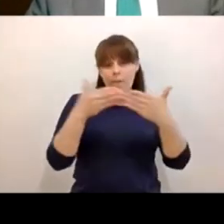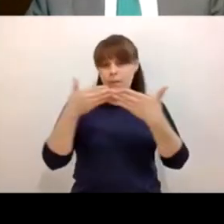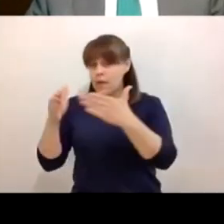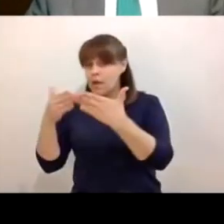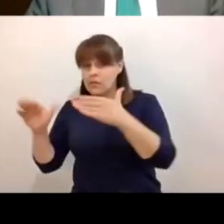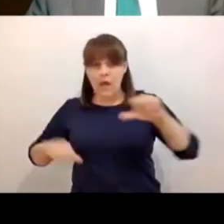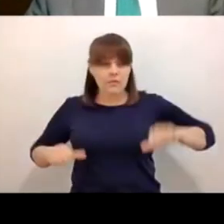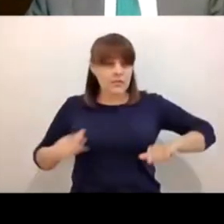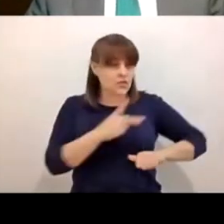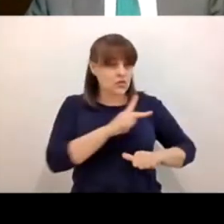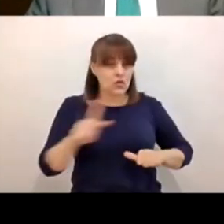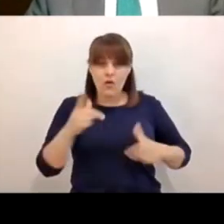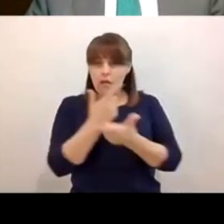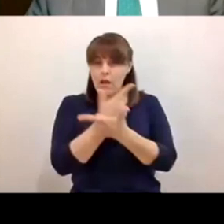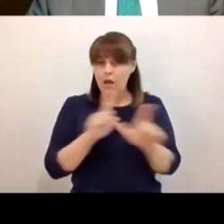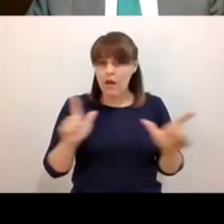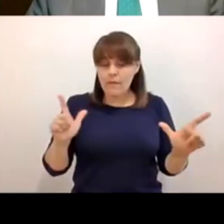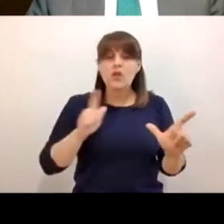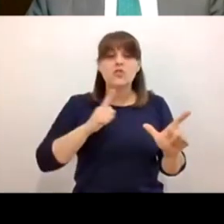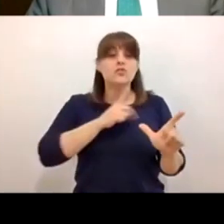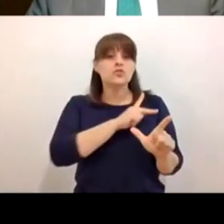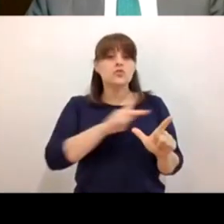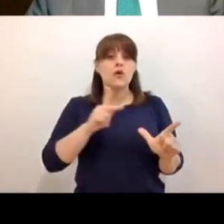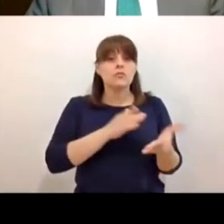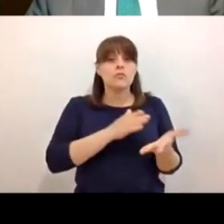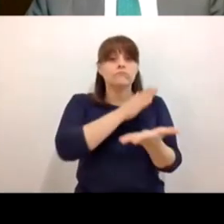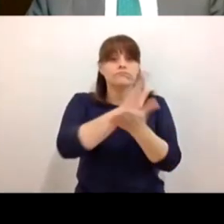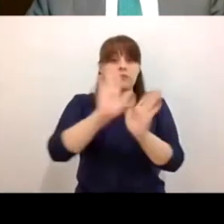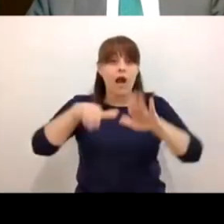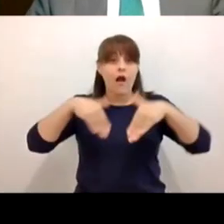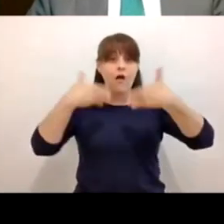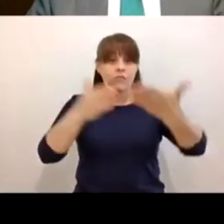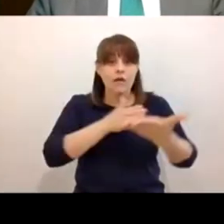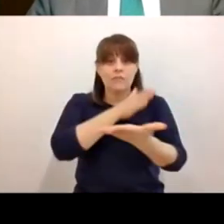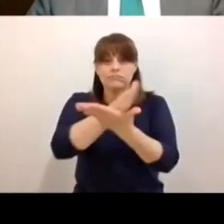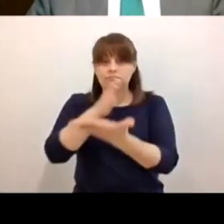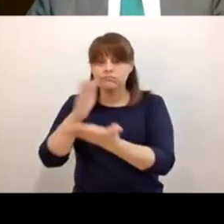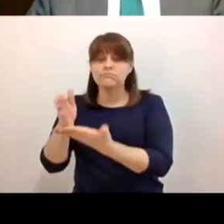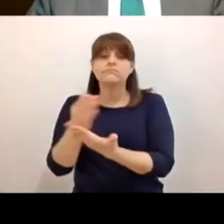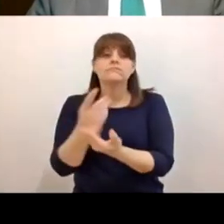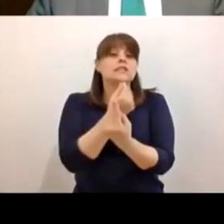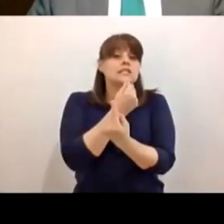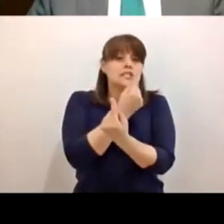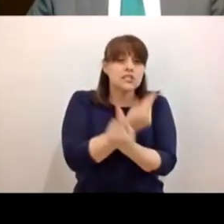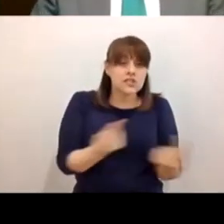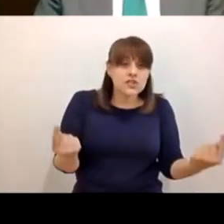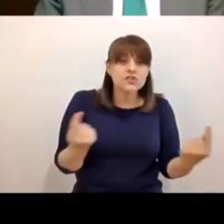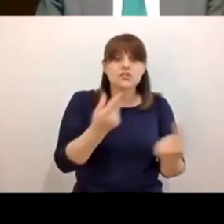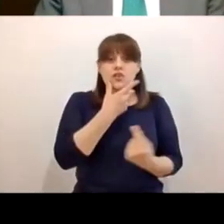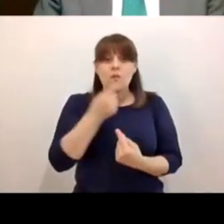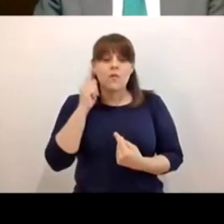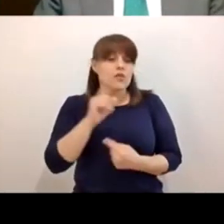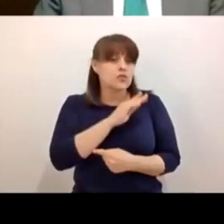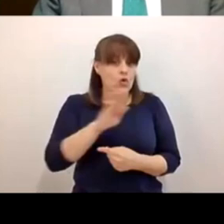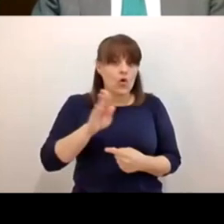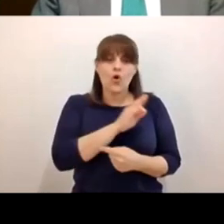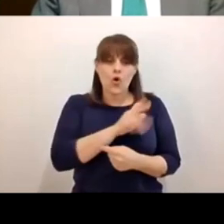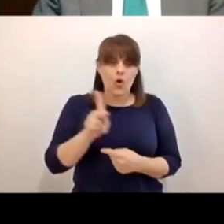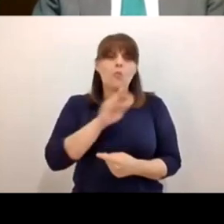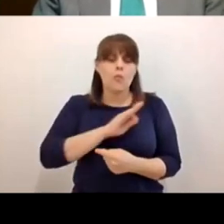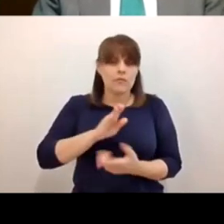todo el mundo va a poder salir a la calle y lo mismo todos los niños y niñas podrán salir a la escuela